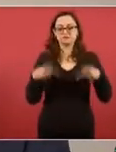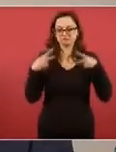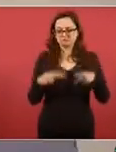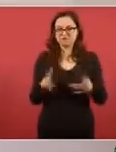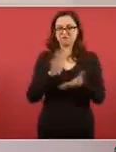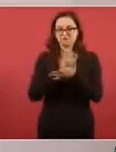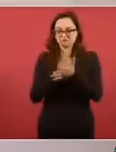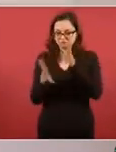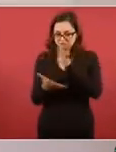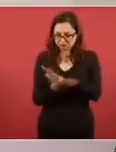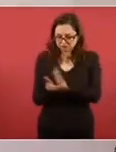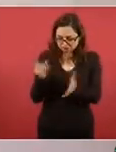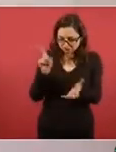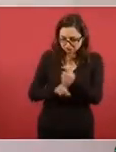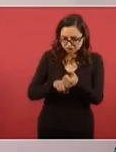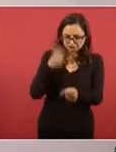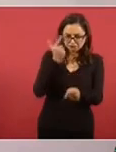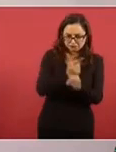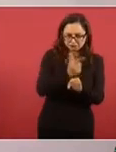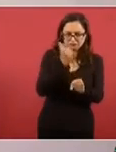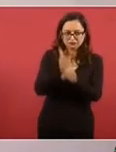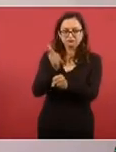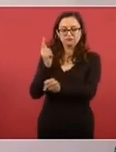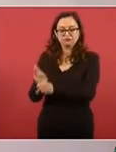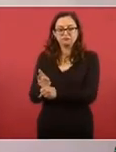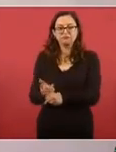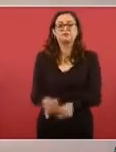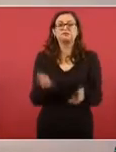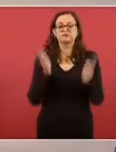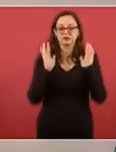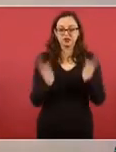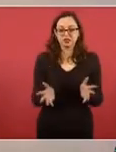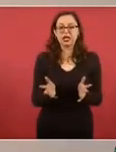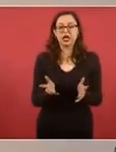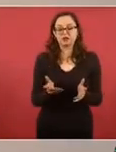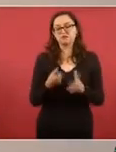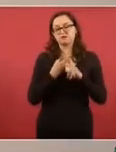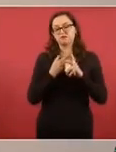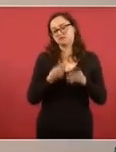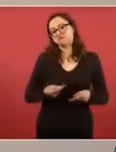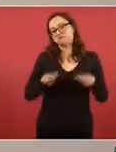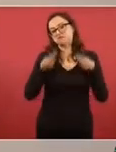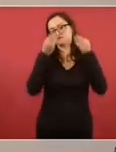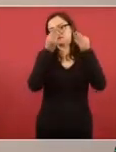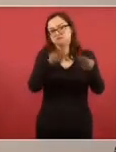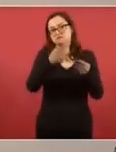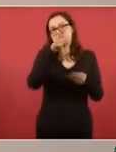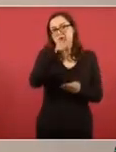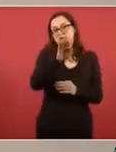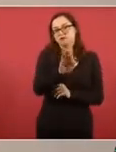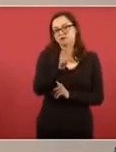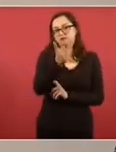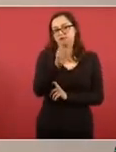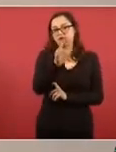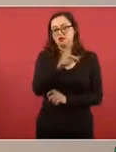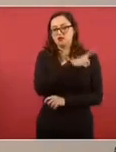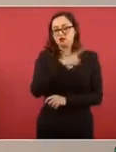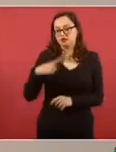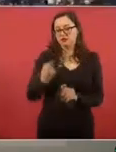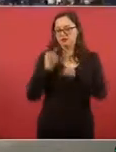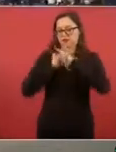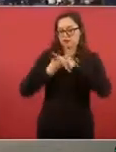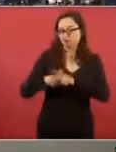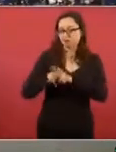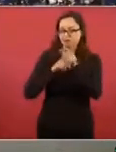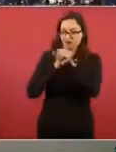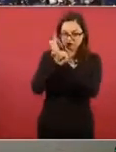Concluyo diciéndoles que la creación de la verdad histórica fue una acción concertada del aparato organizado del poder